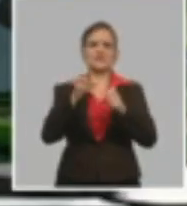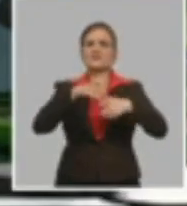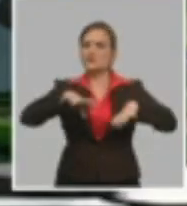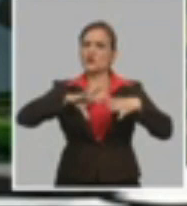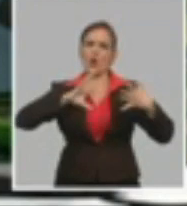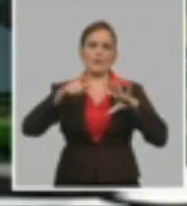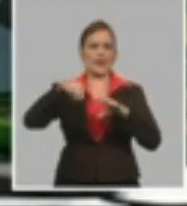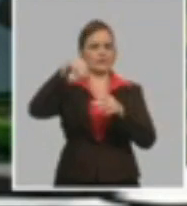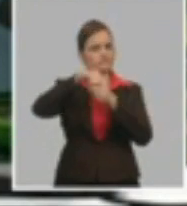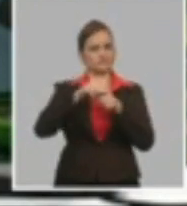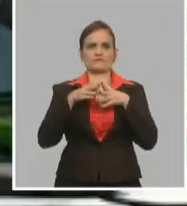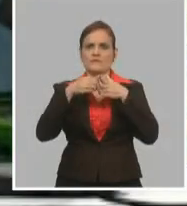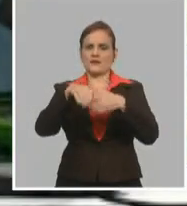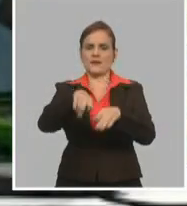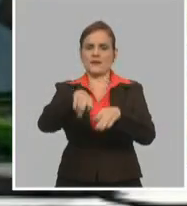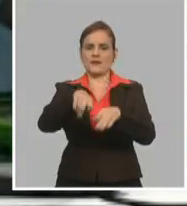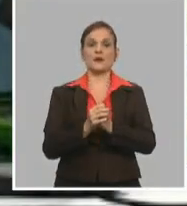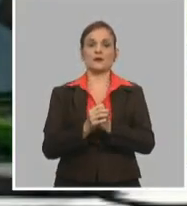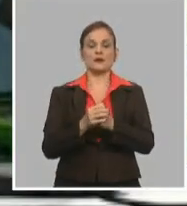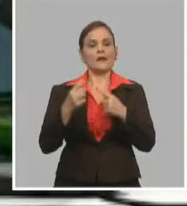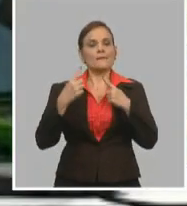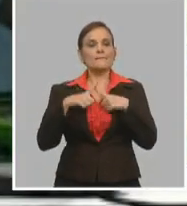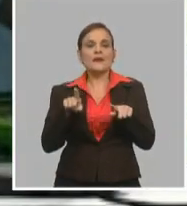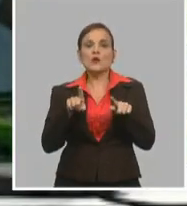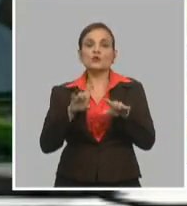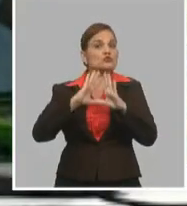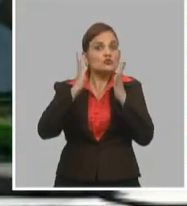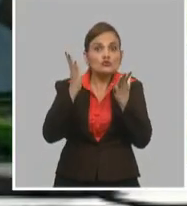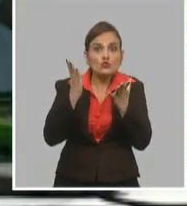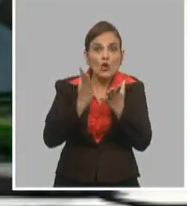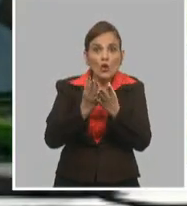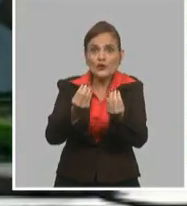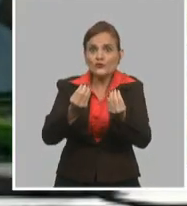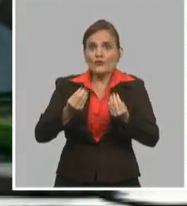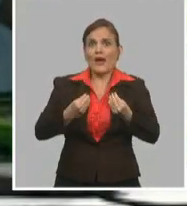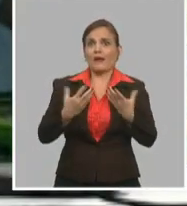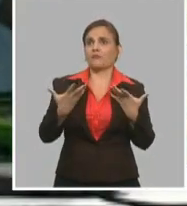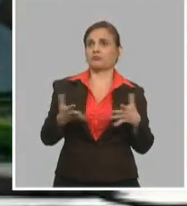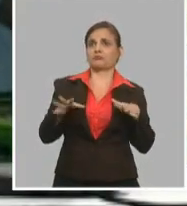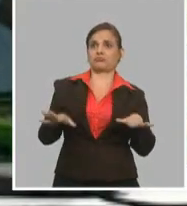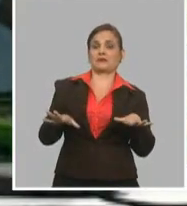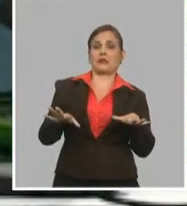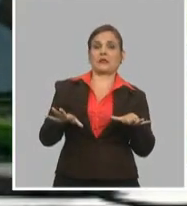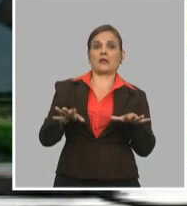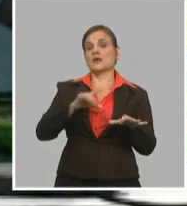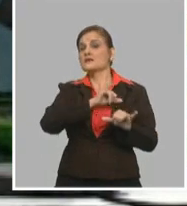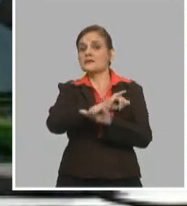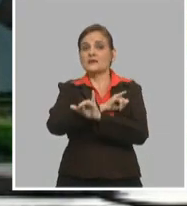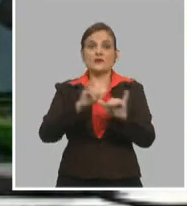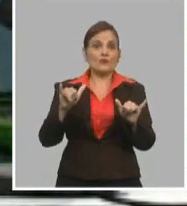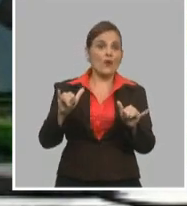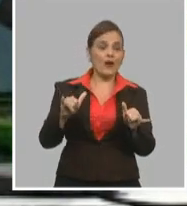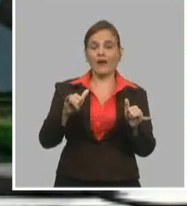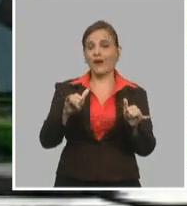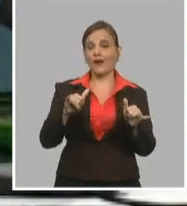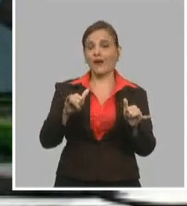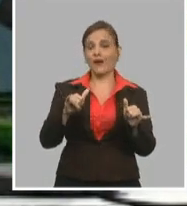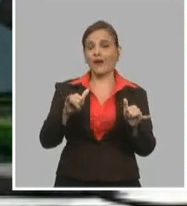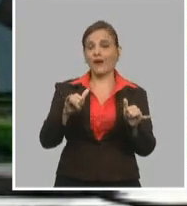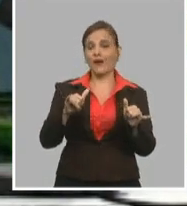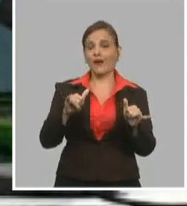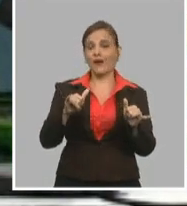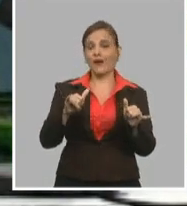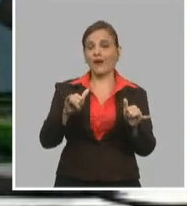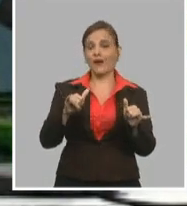pero nada de esto es para aflojar, nada de esto es para sentirnos que estamos derrotados y todo lo contrario. ¿Qué estamos